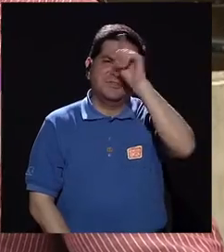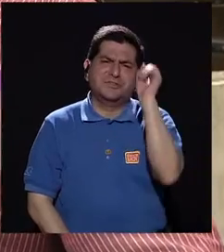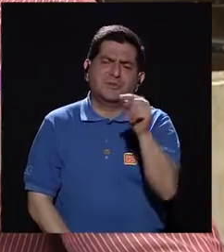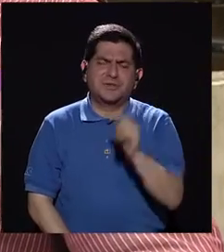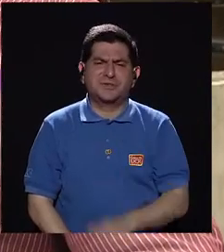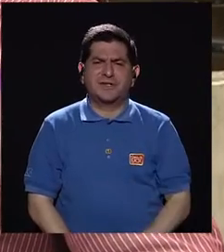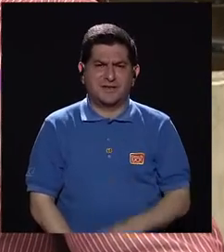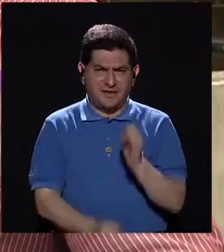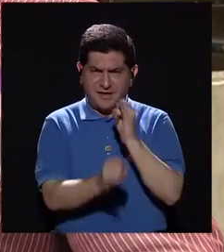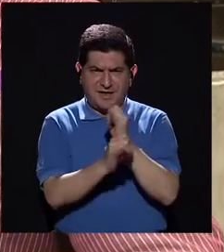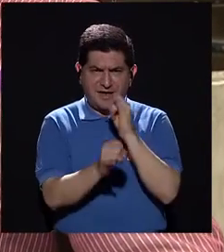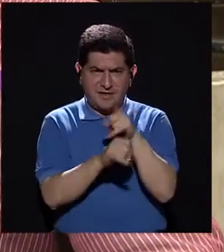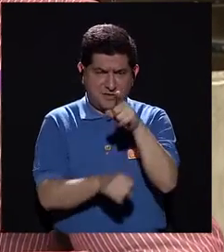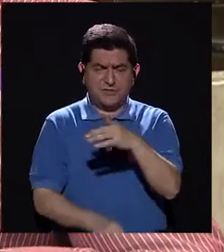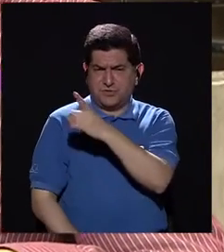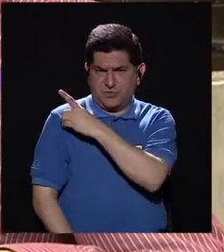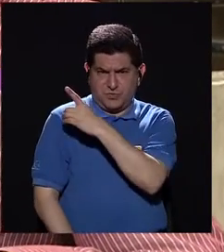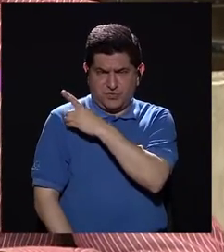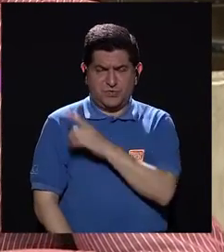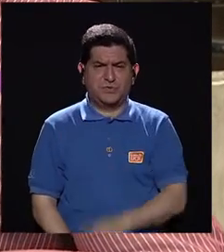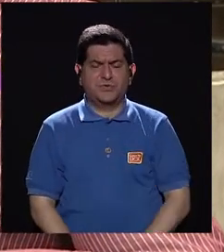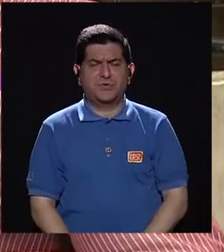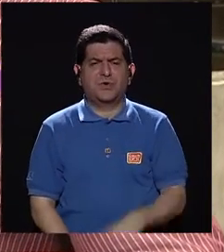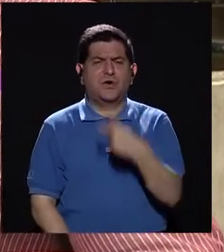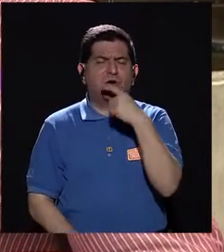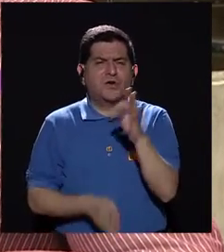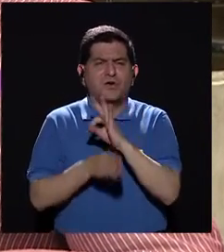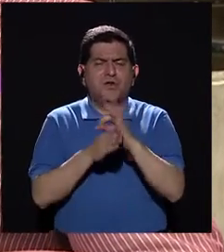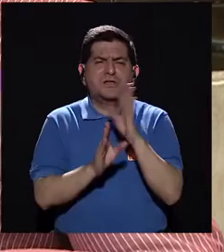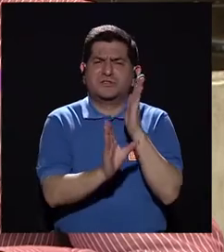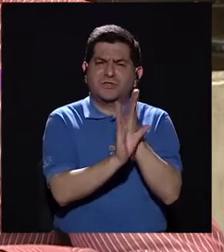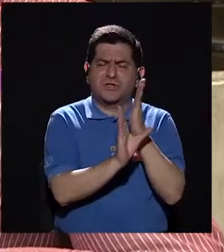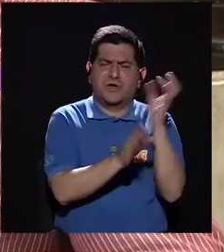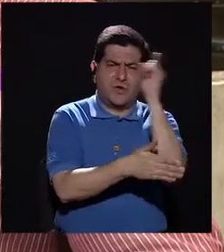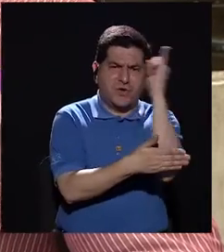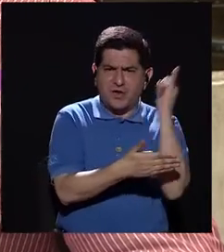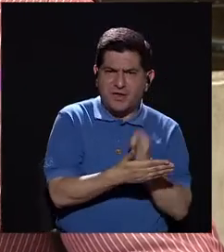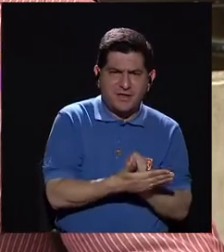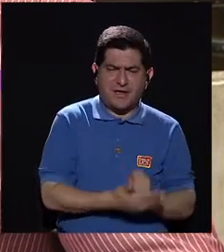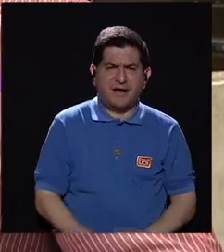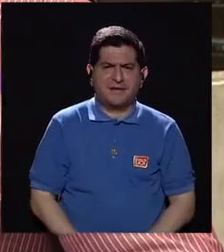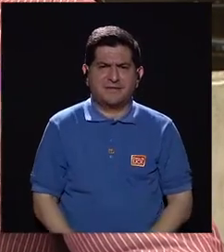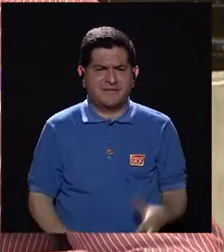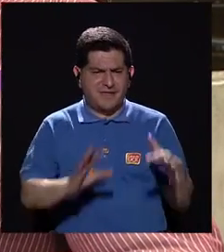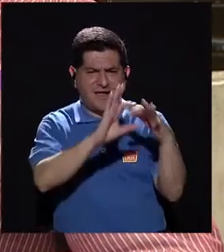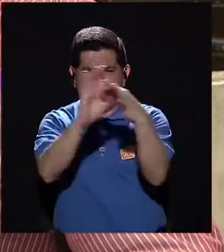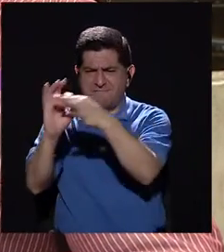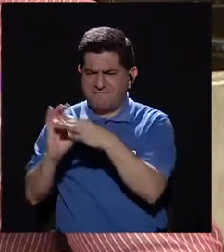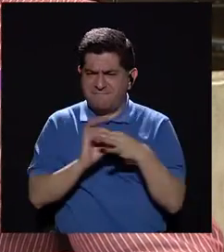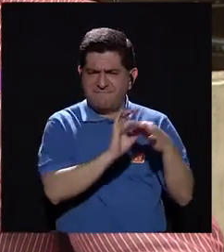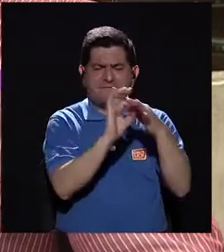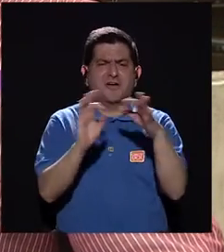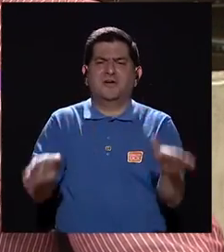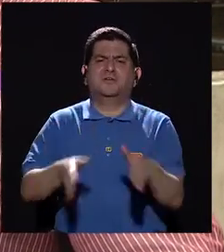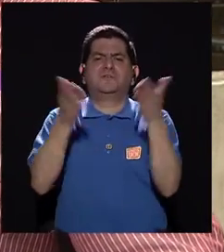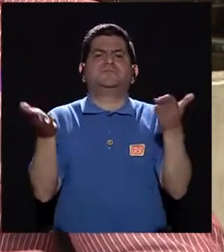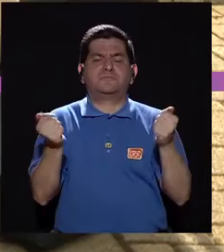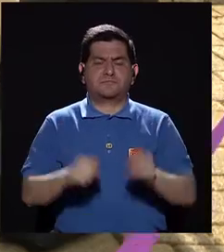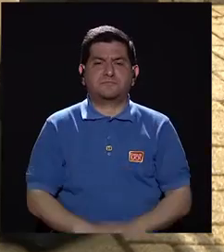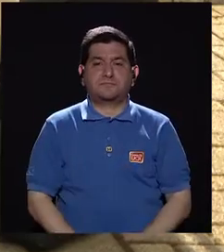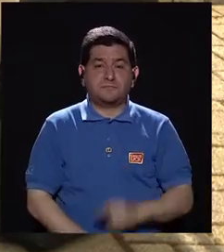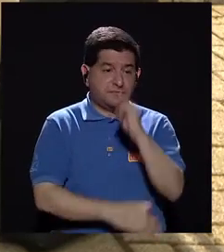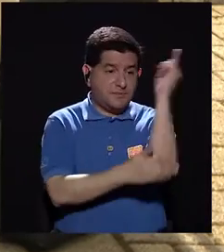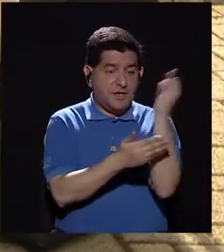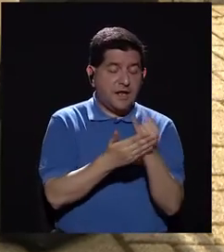preguntarle, desde el instituto que usted dirige, en donde hablamos risoterapia, psicología y arte, ¿esto cómo lo relacionamos? Es que